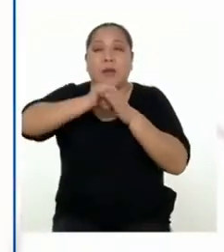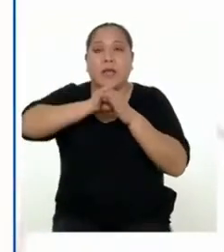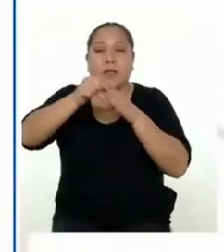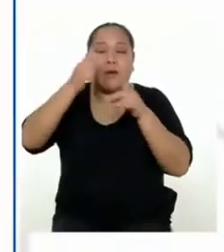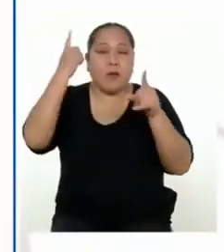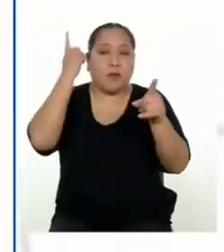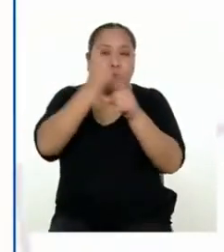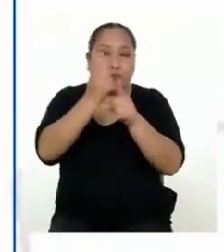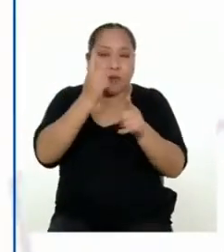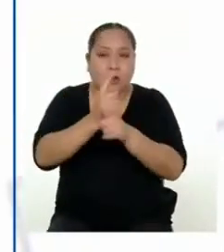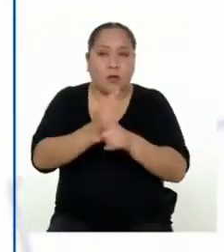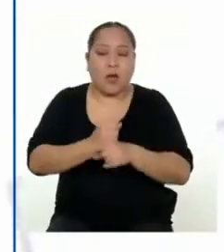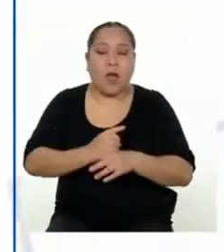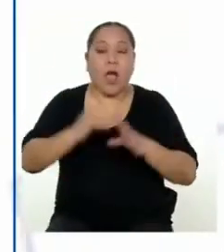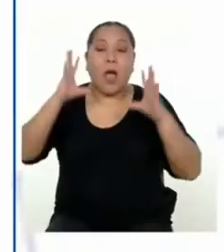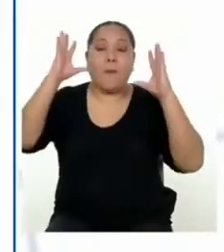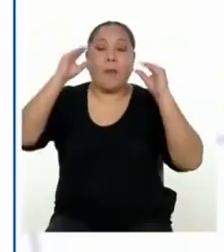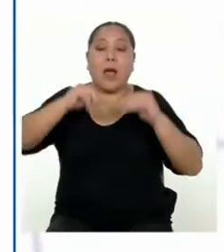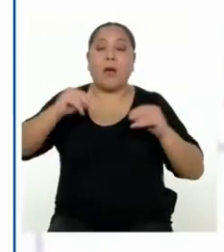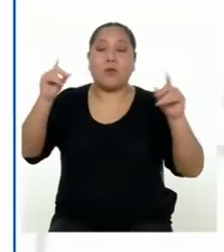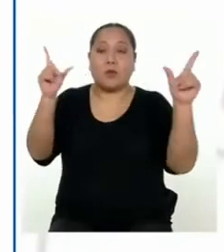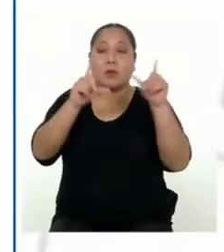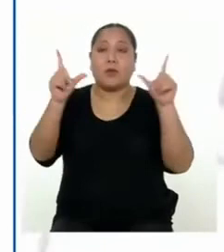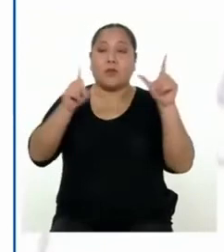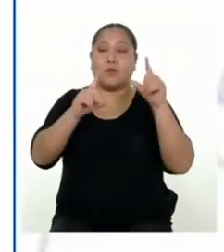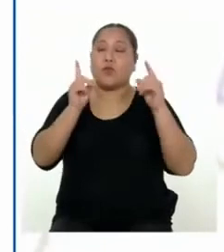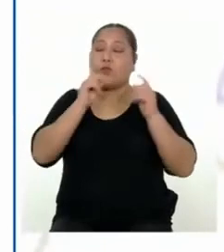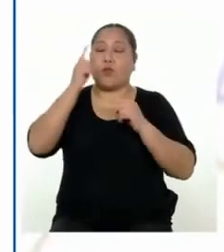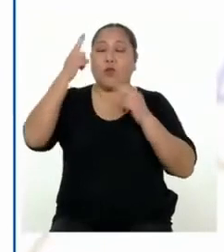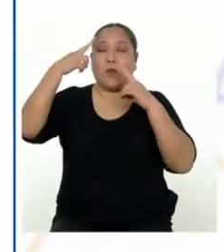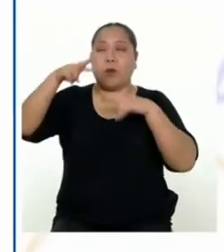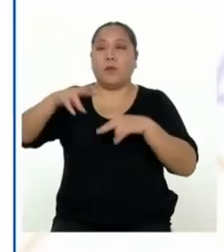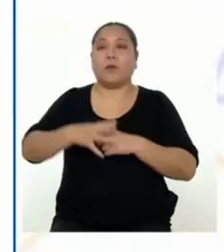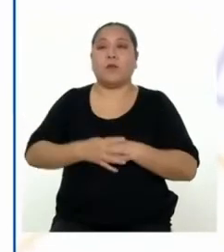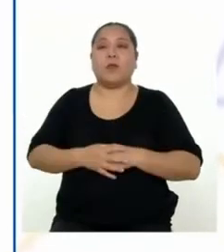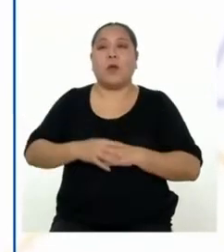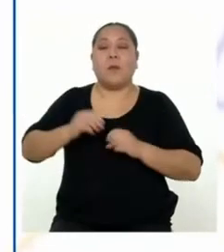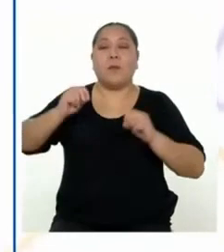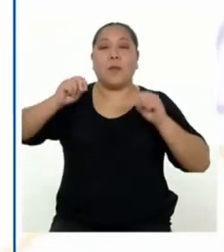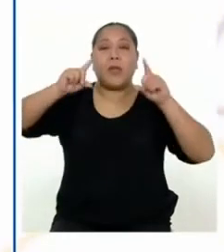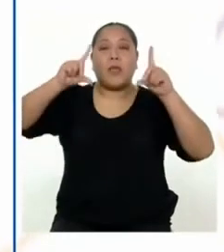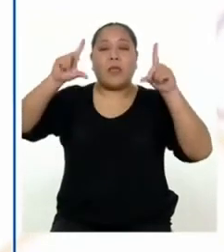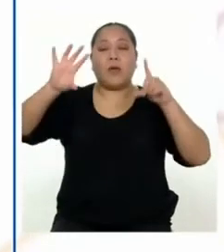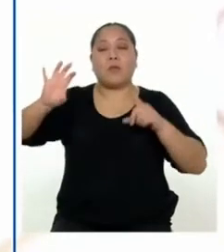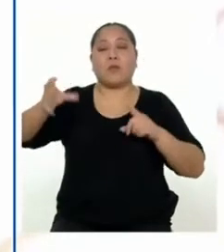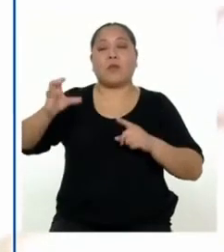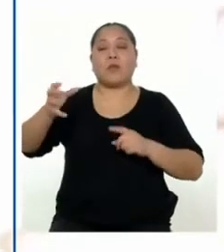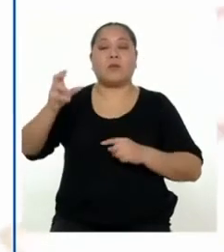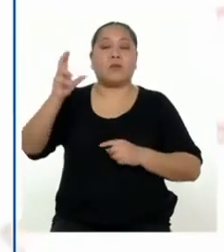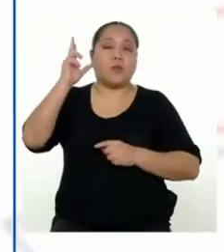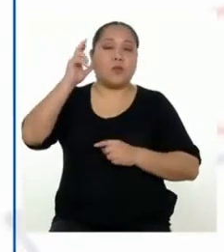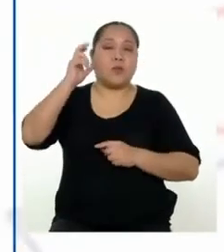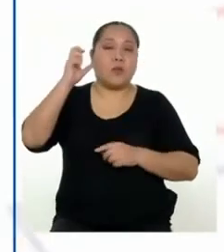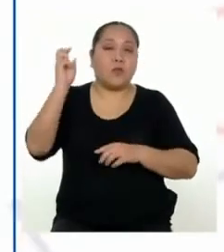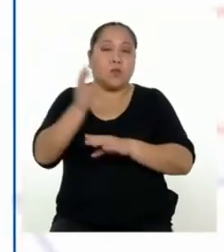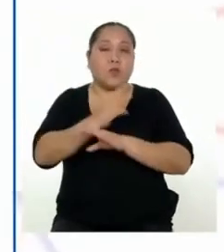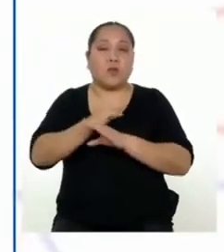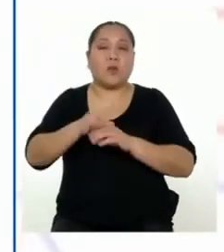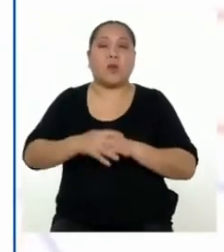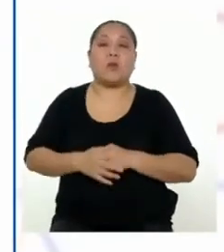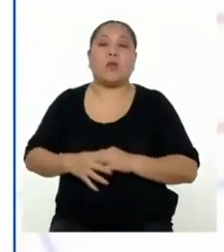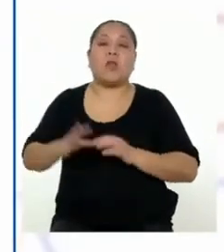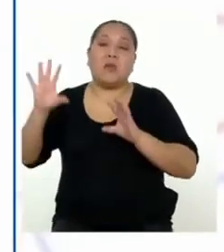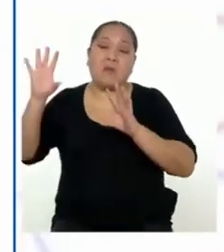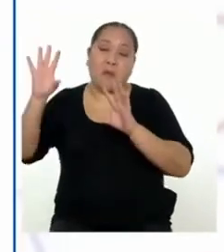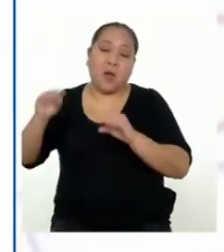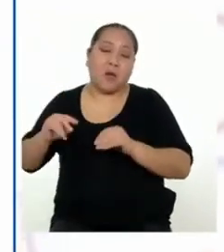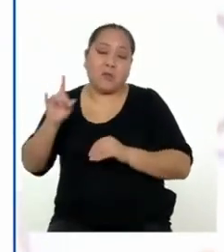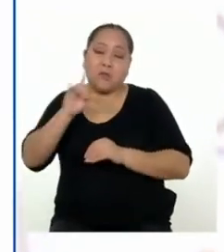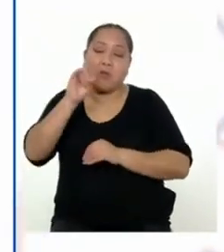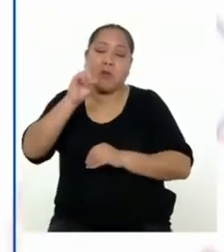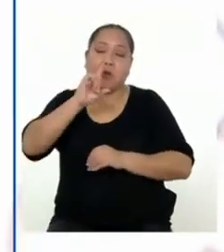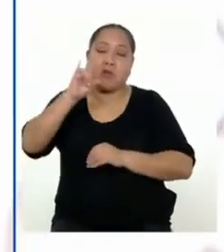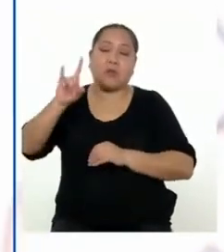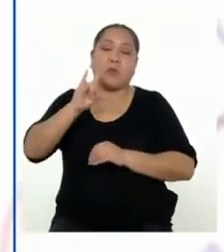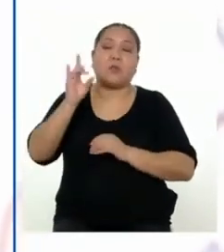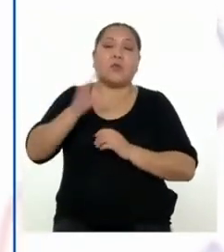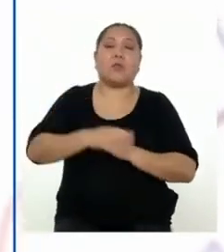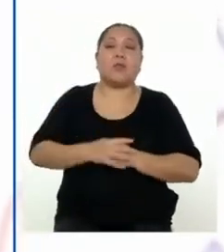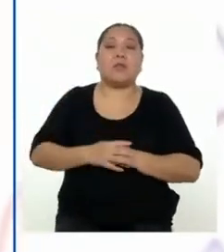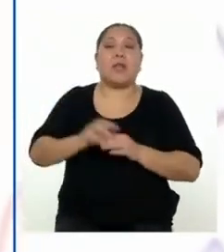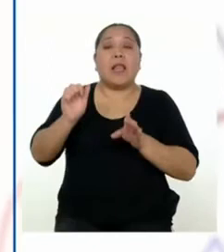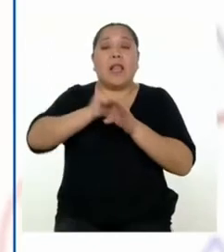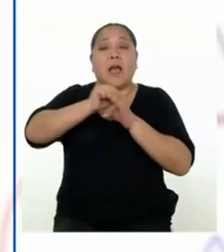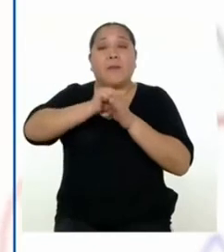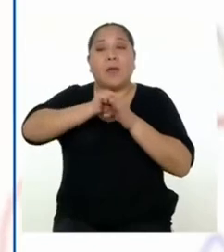tenemos apagamos el televisor cuando no lo vemos, prendemos la radio para escuchar música y la apagamos cuando no la usamos.